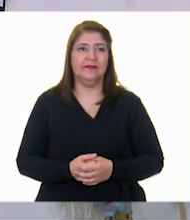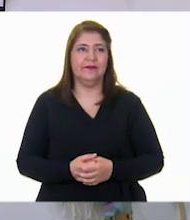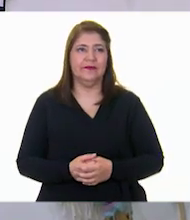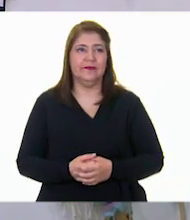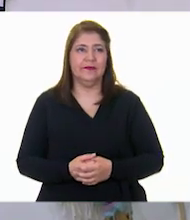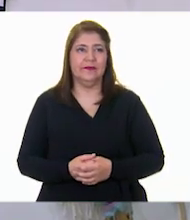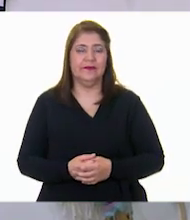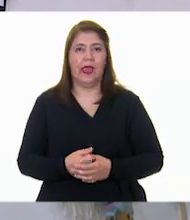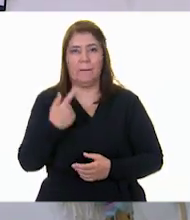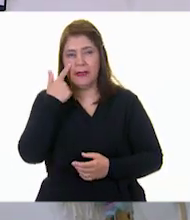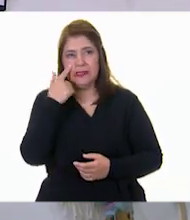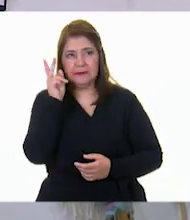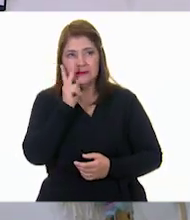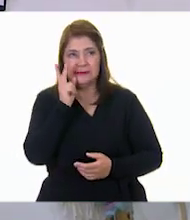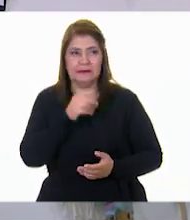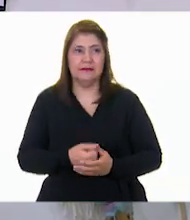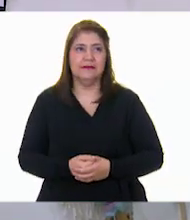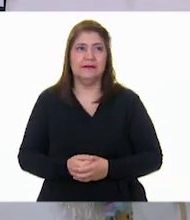¡Híjole! A ver.